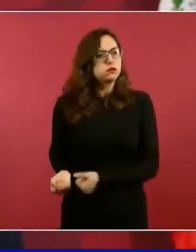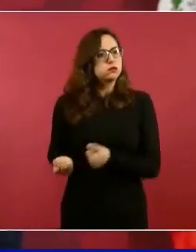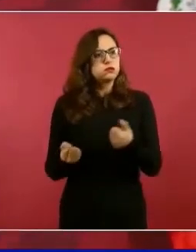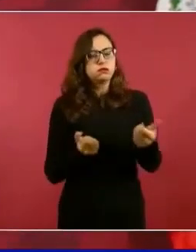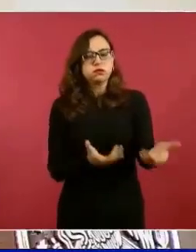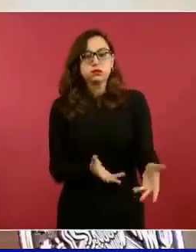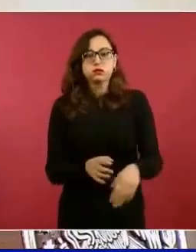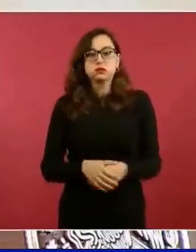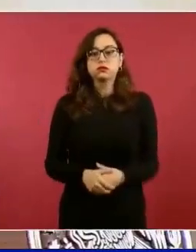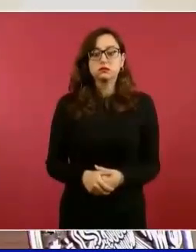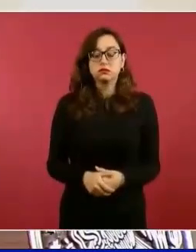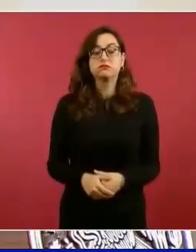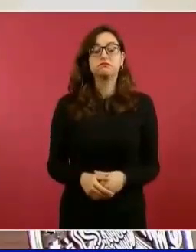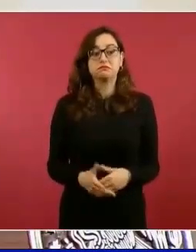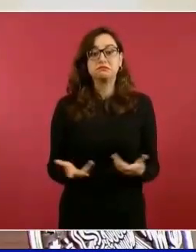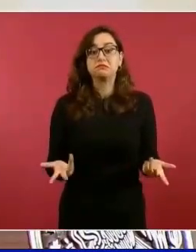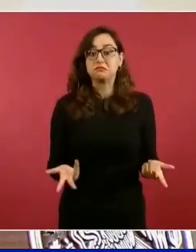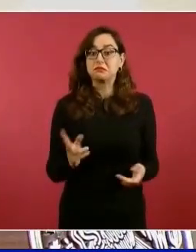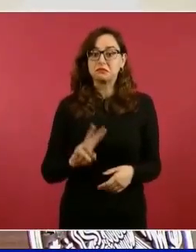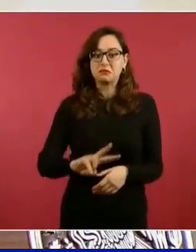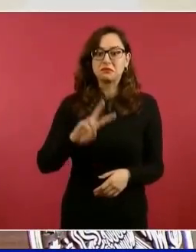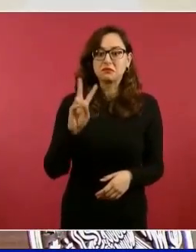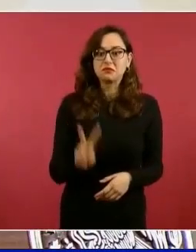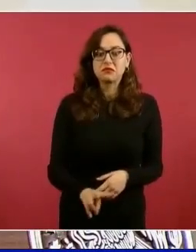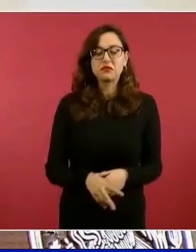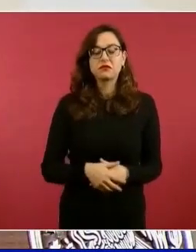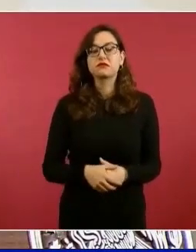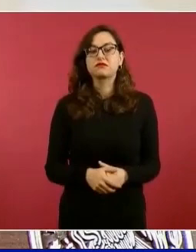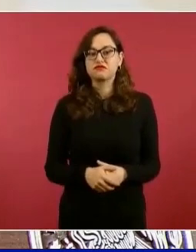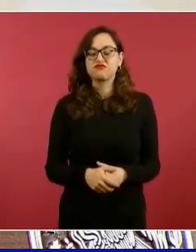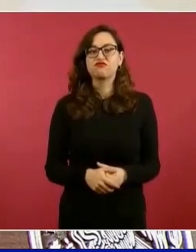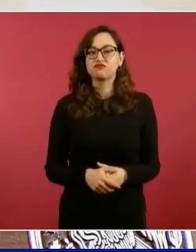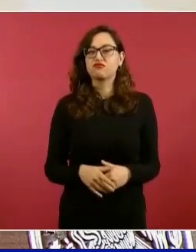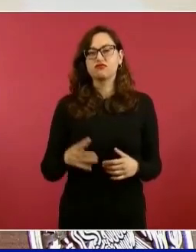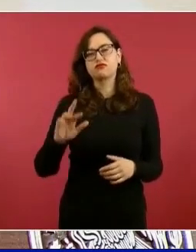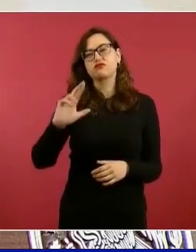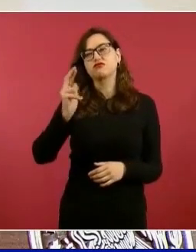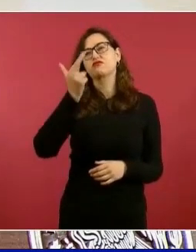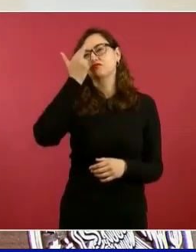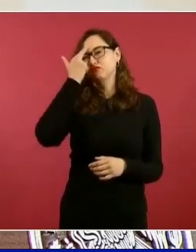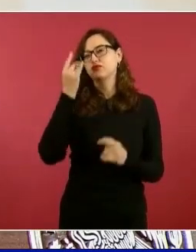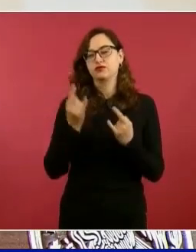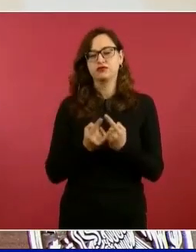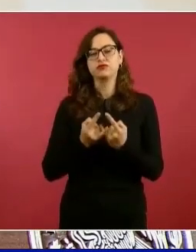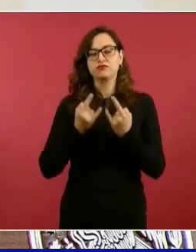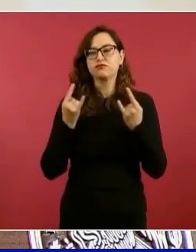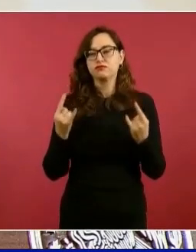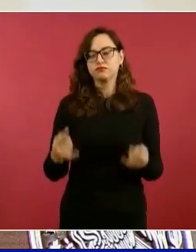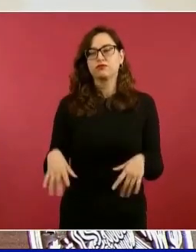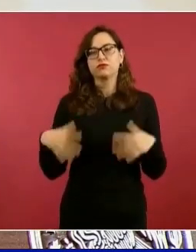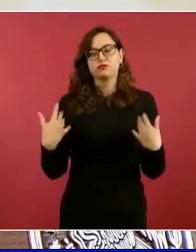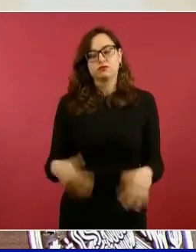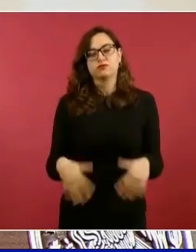Y así, pero muy bien la gente, como es el pueblo de México.